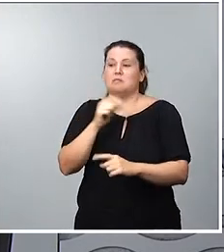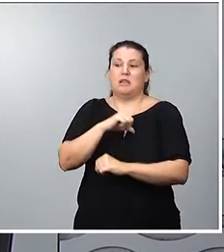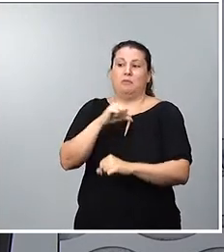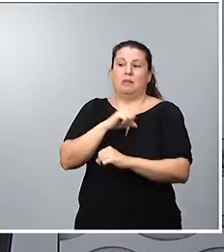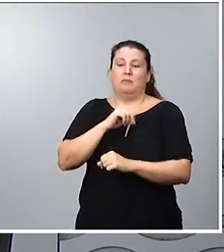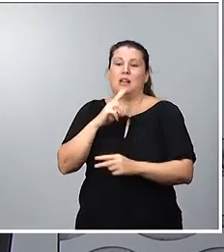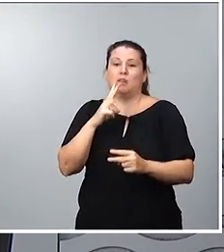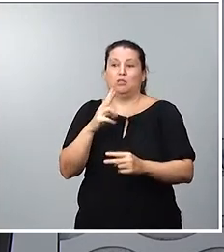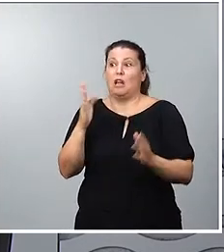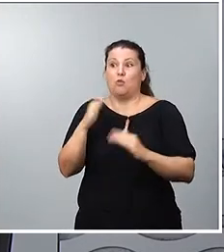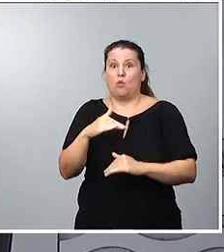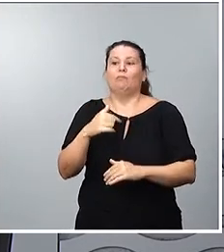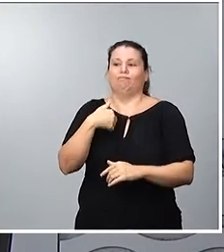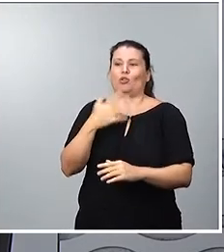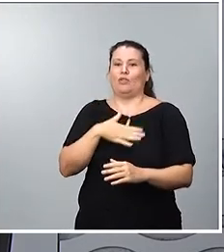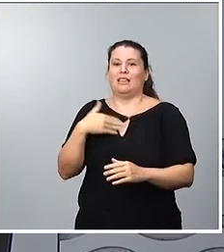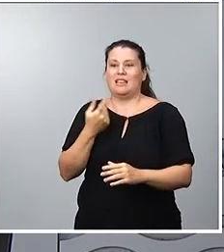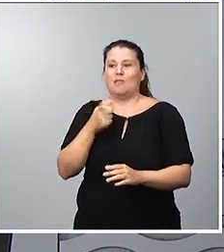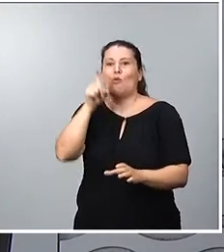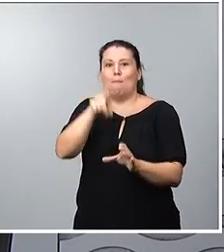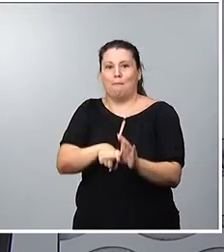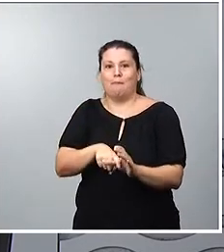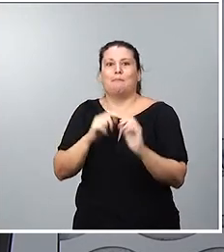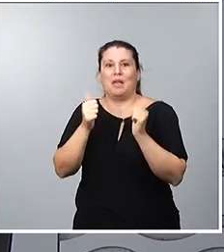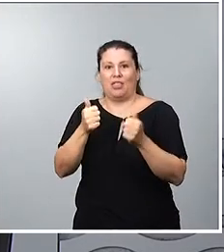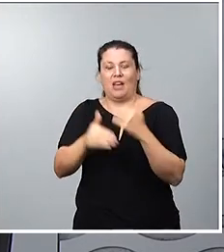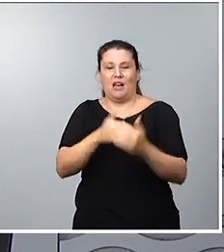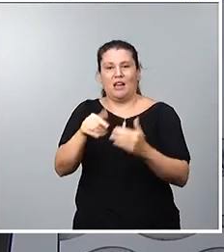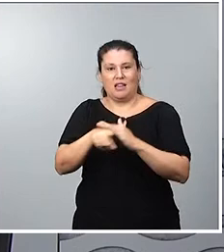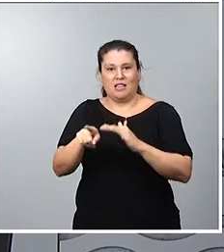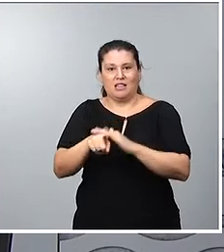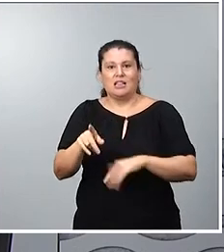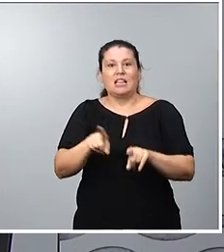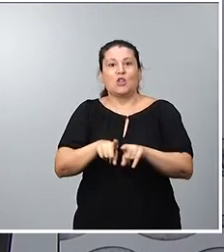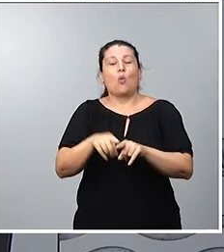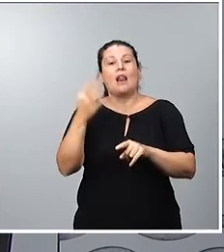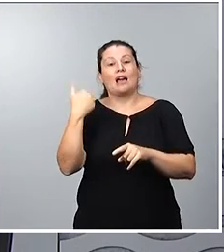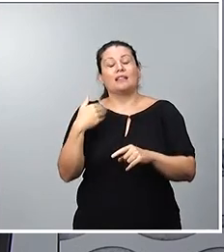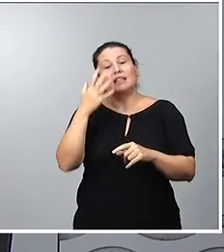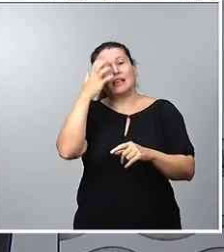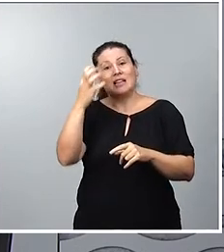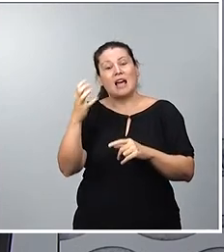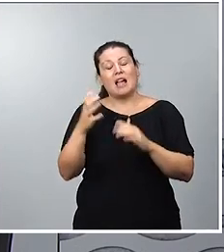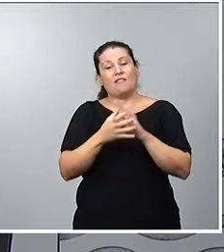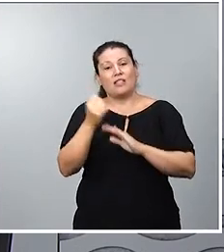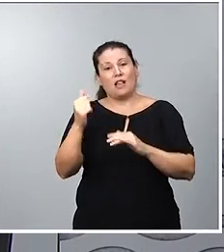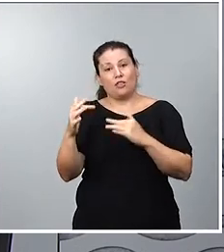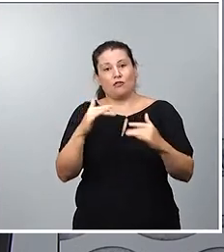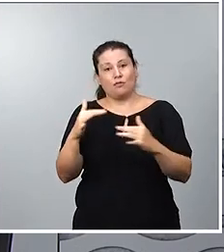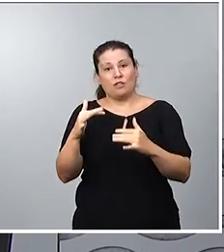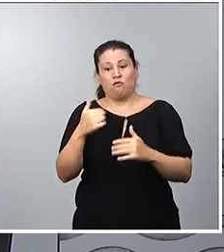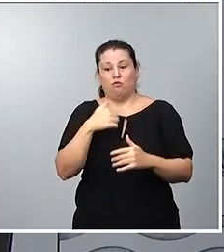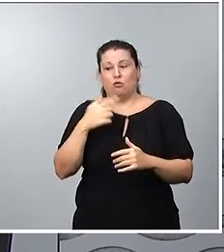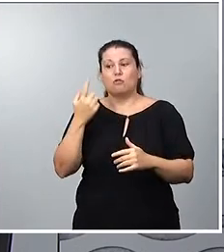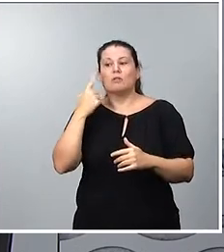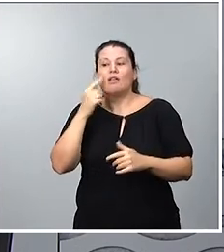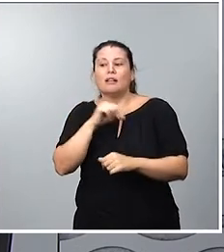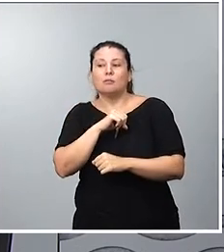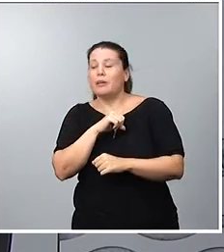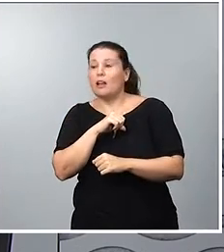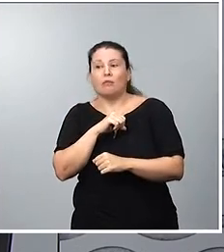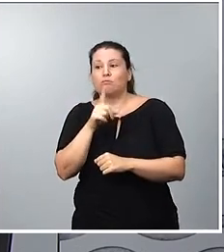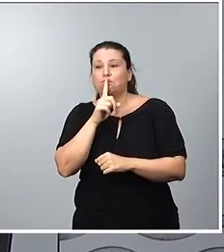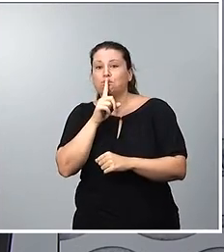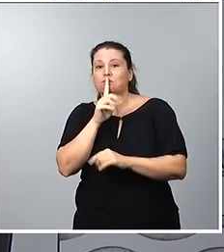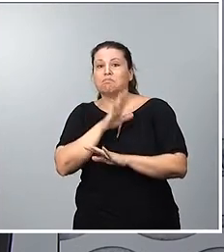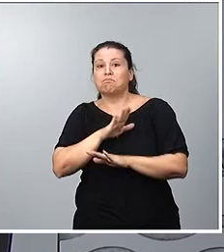Como he subrayado antes, ante la inacción de la Real Federación Española de Fútbol, actuamos de manera inmediata. Según la Ley del